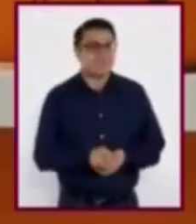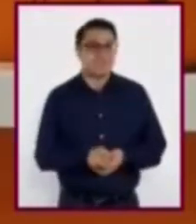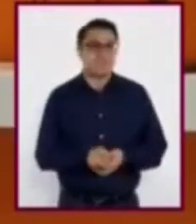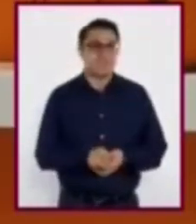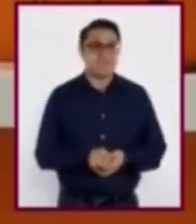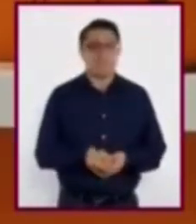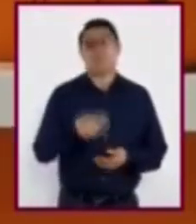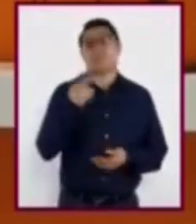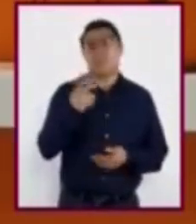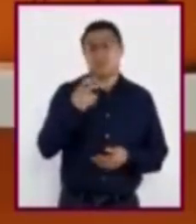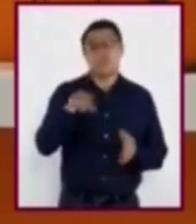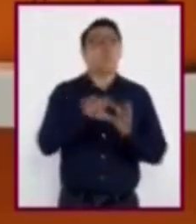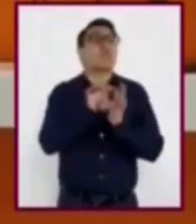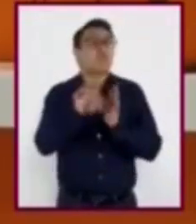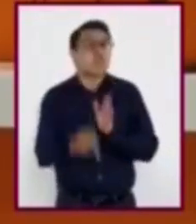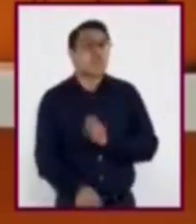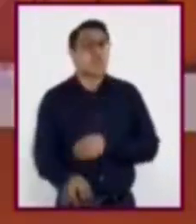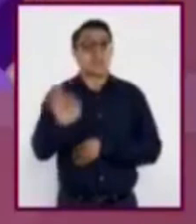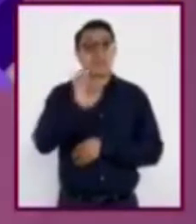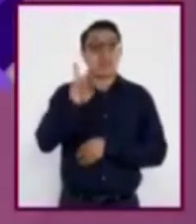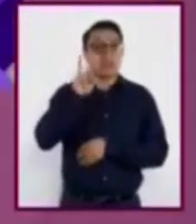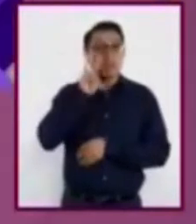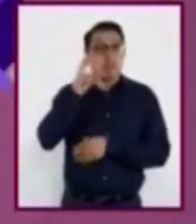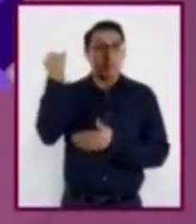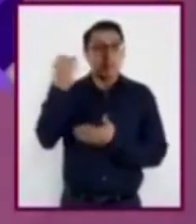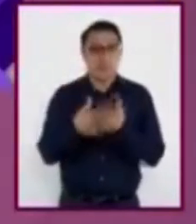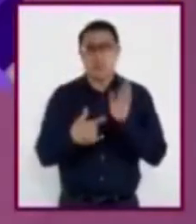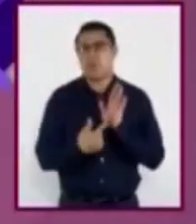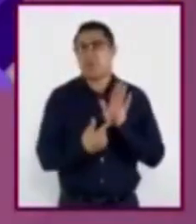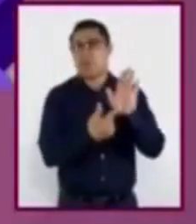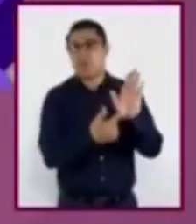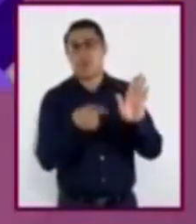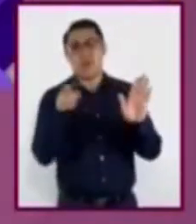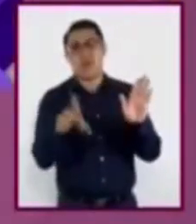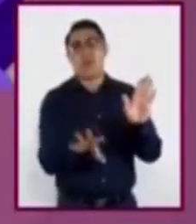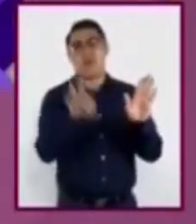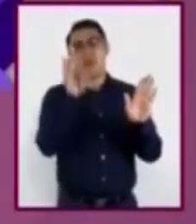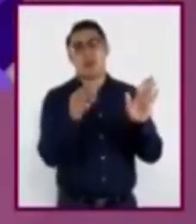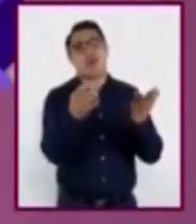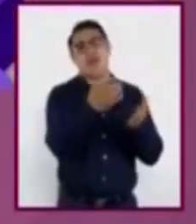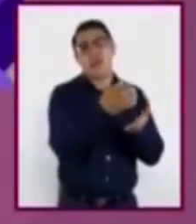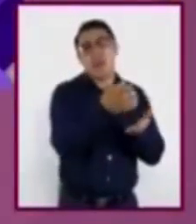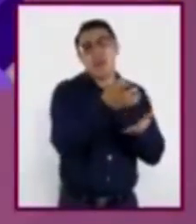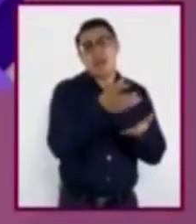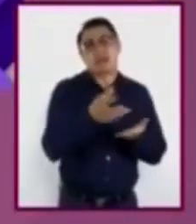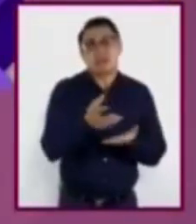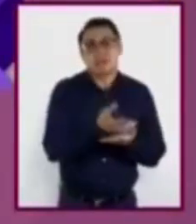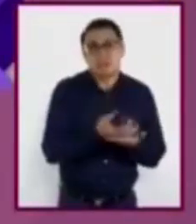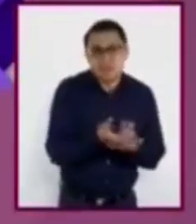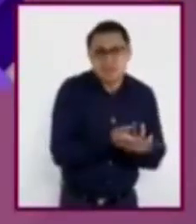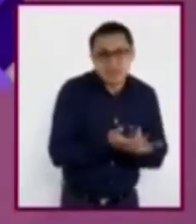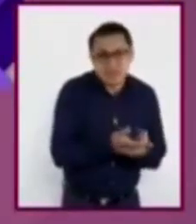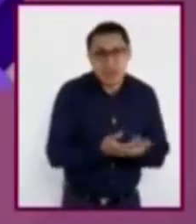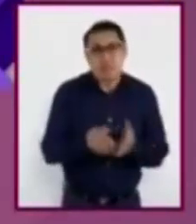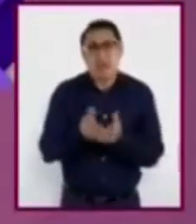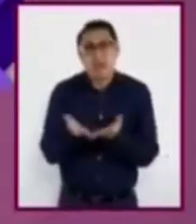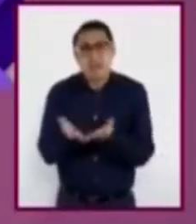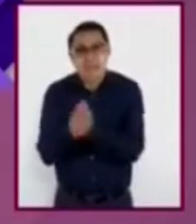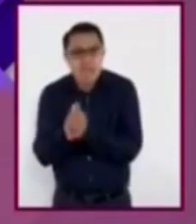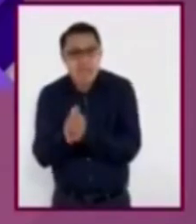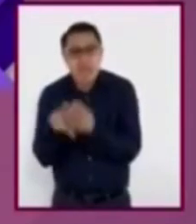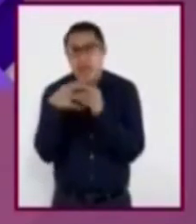Por ejemplo, si observan la imagen, pueden elegir entre una sopa, una quesadilla o una fruta.